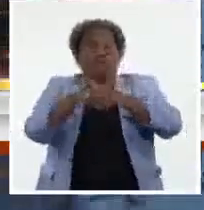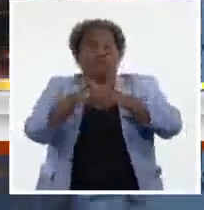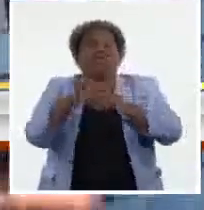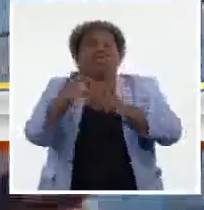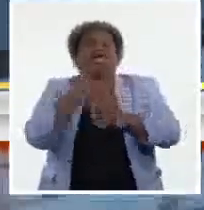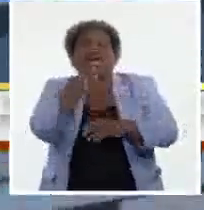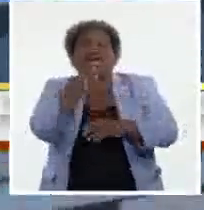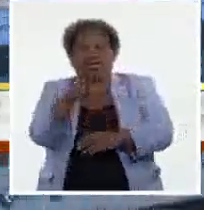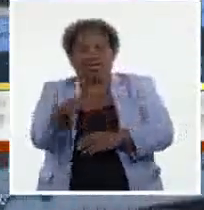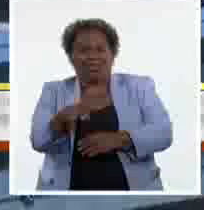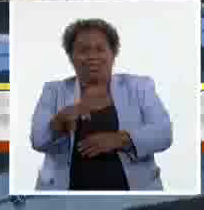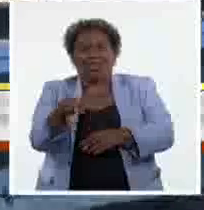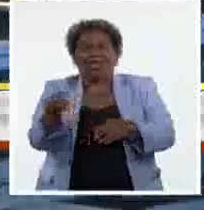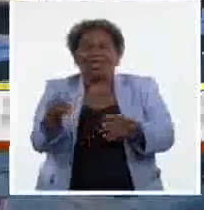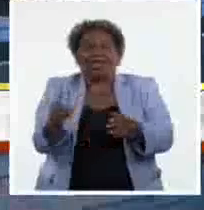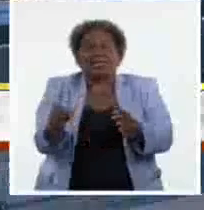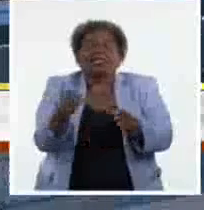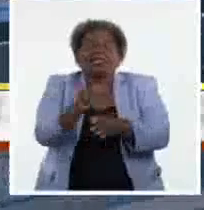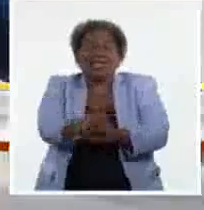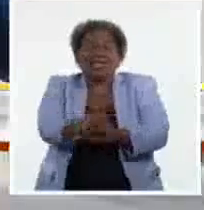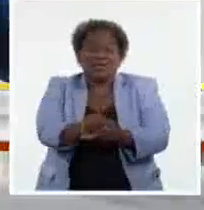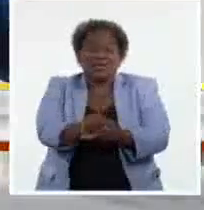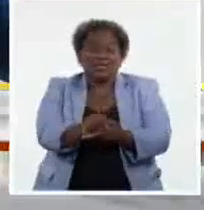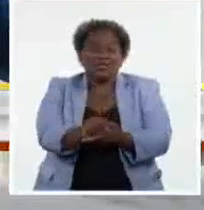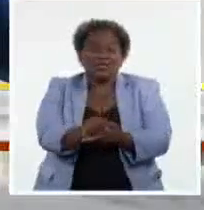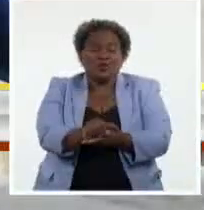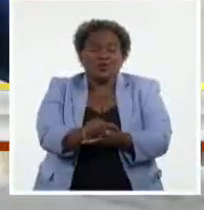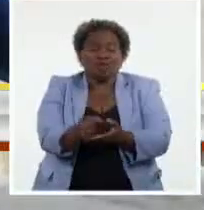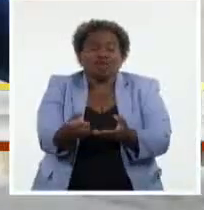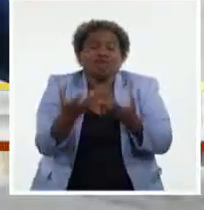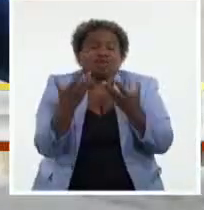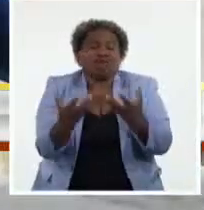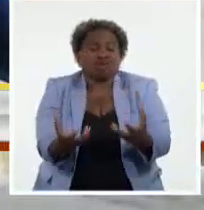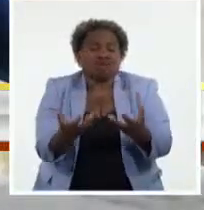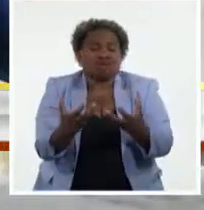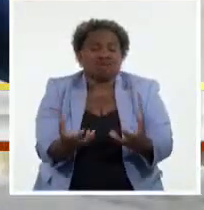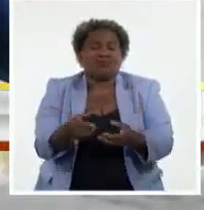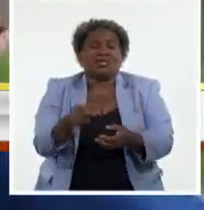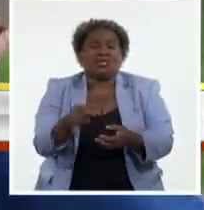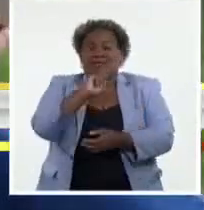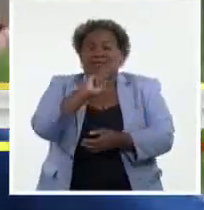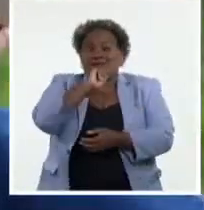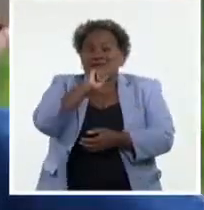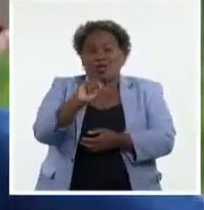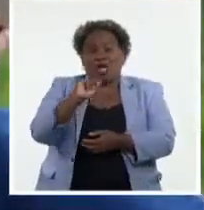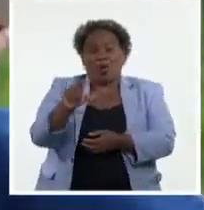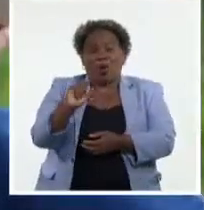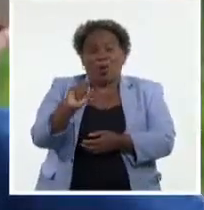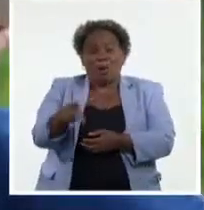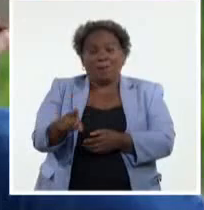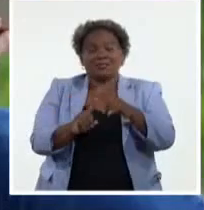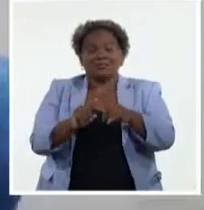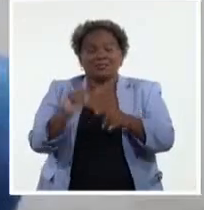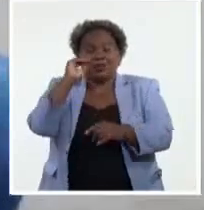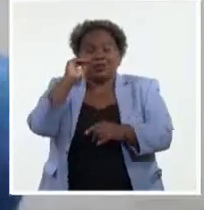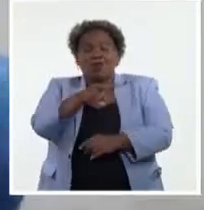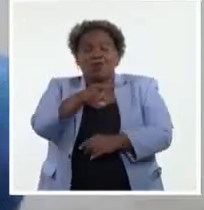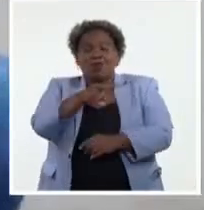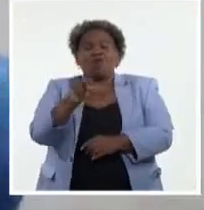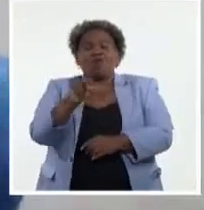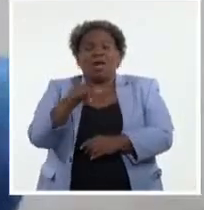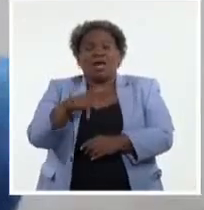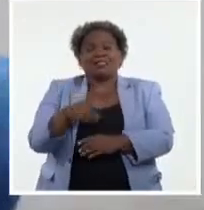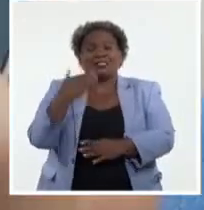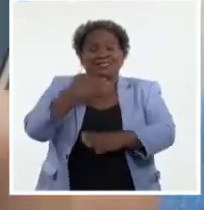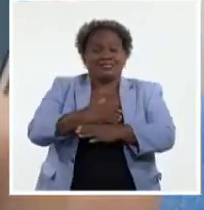y por ende la congestión del servicio. Dificultades económicas para adquirir nuevas tecnologías y equipos han imposibilitado el crecimiento